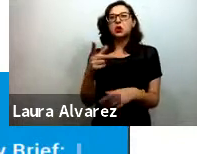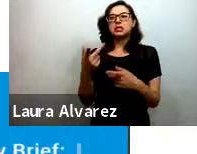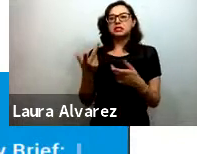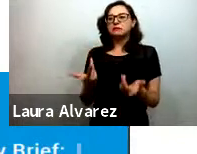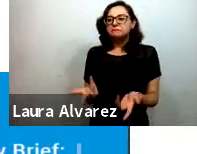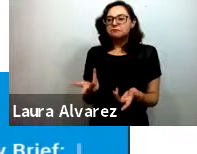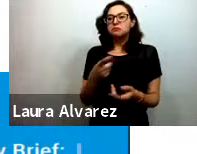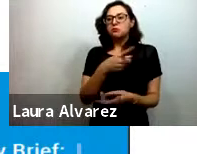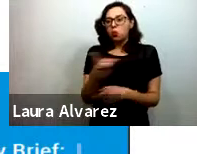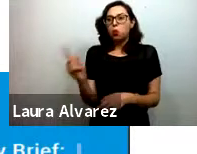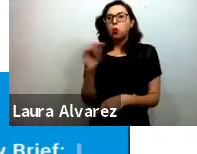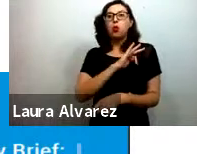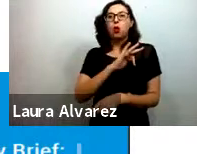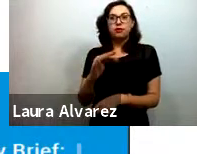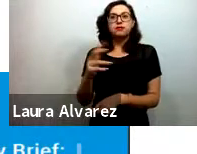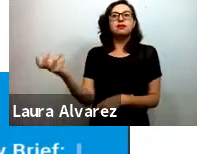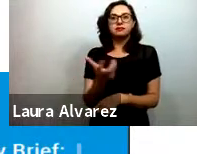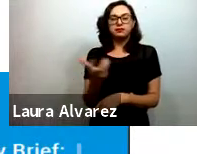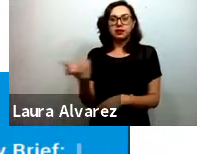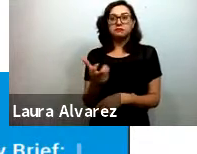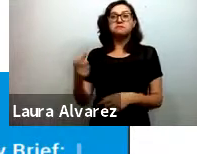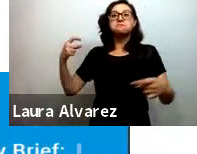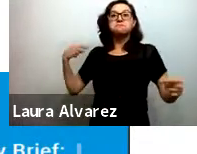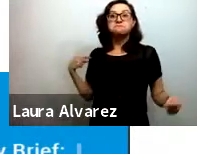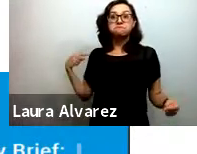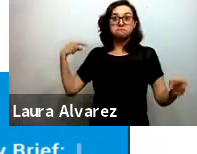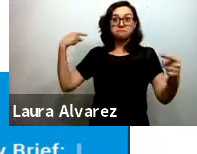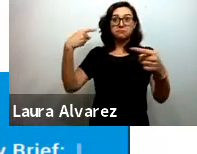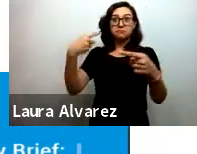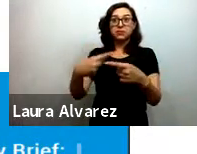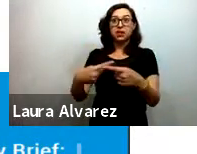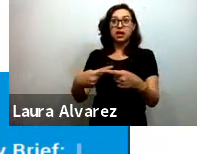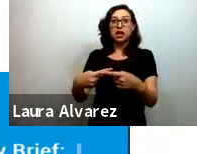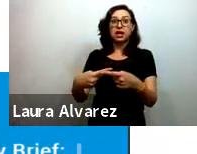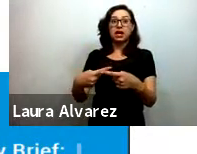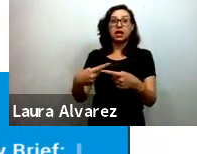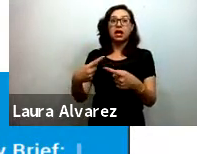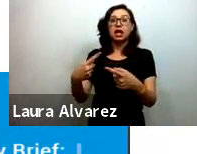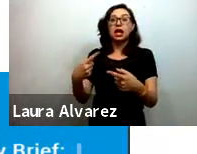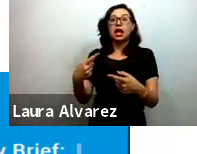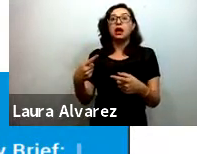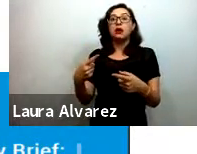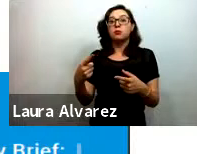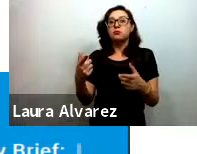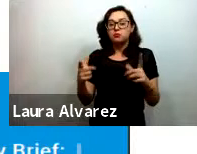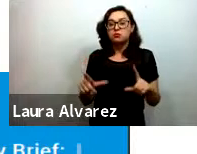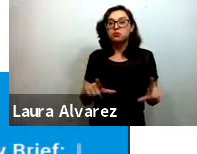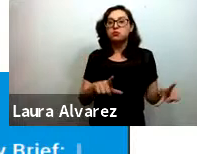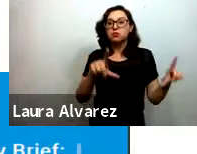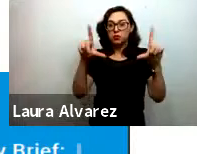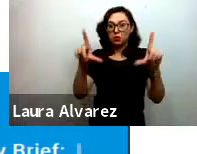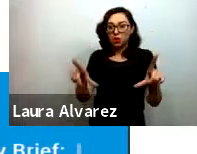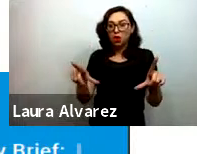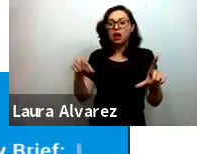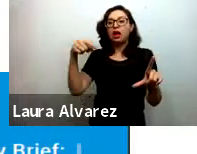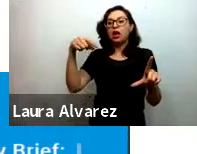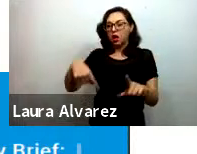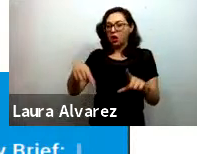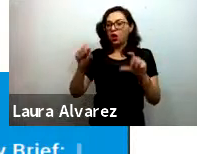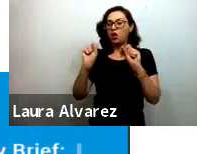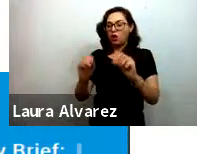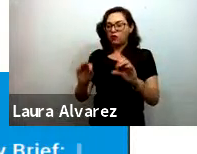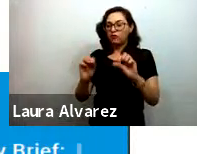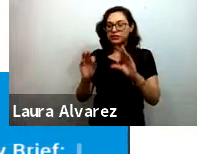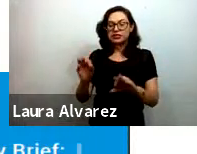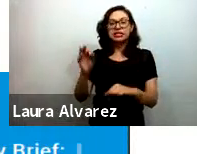Hasta el día de hoy, este policy brief al otro lado de la pantalla salió hoy de la oficina del secretario